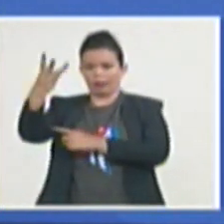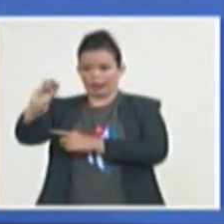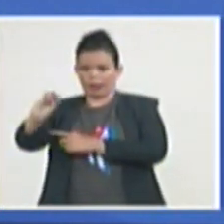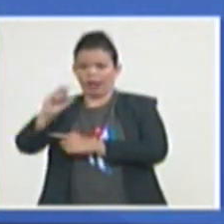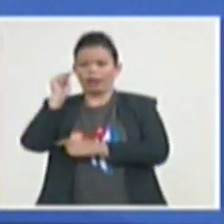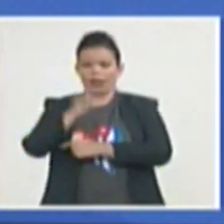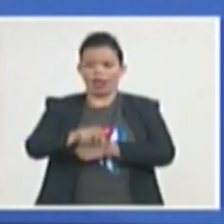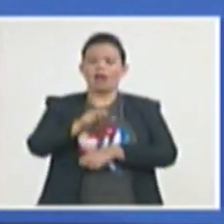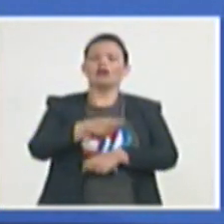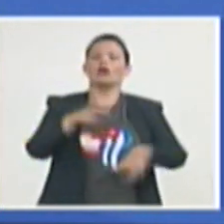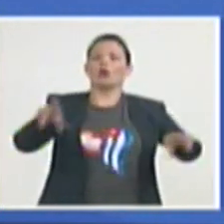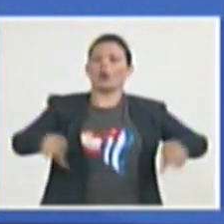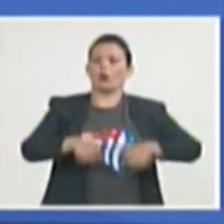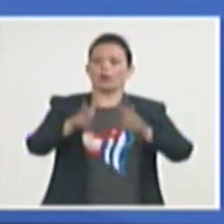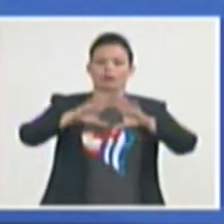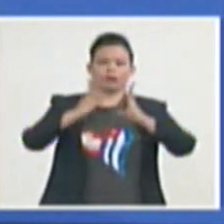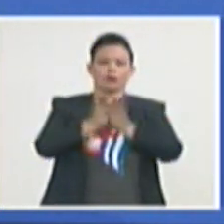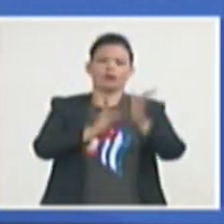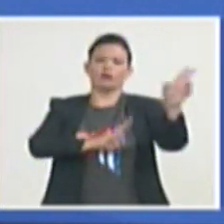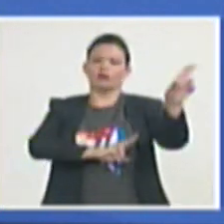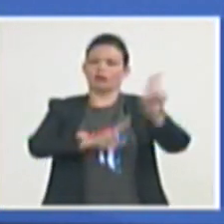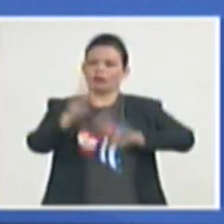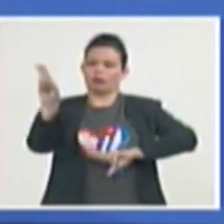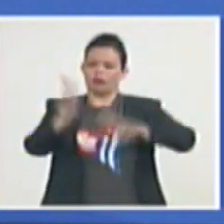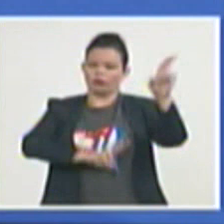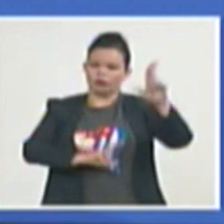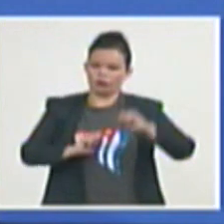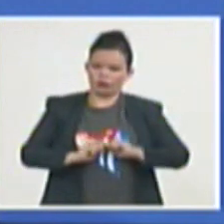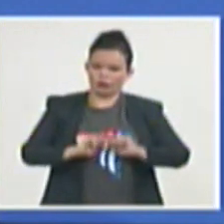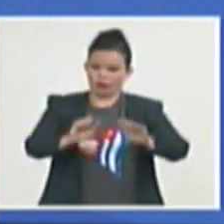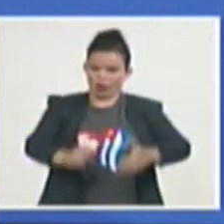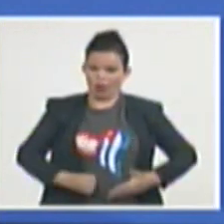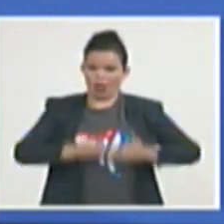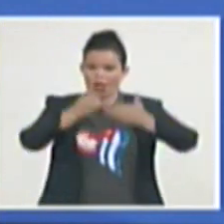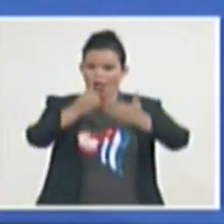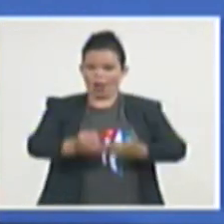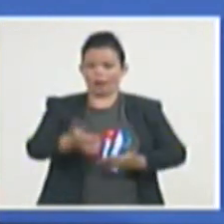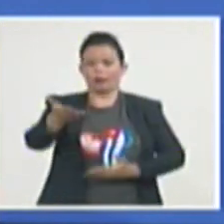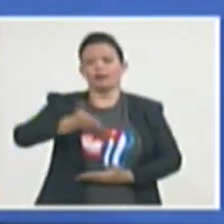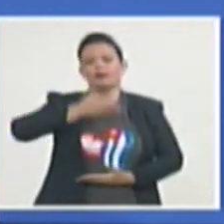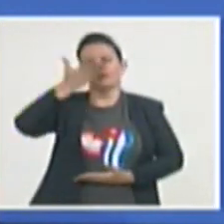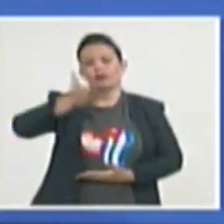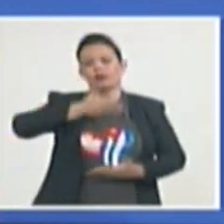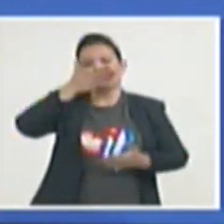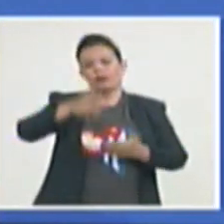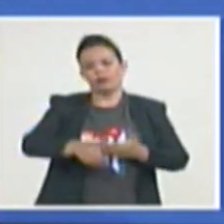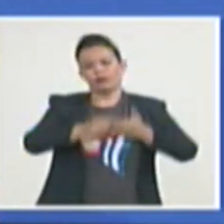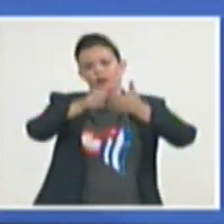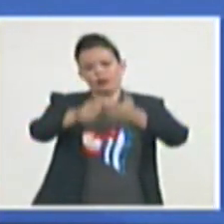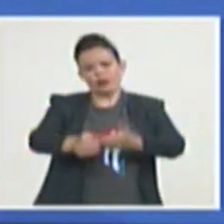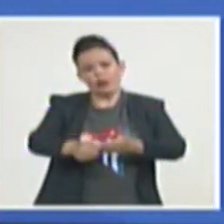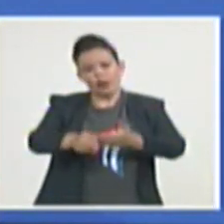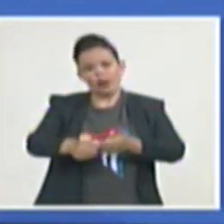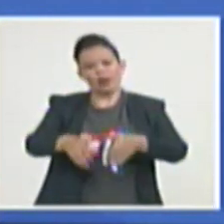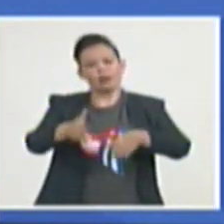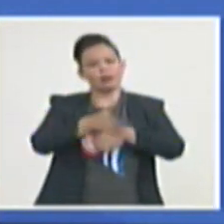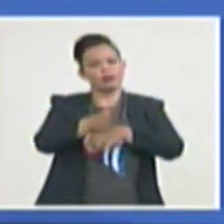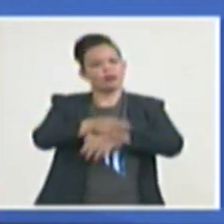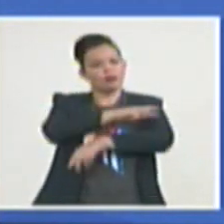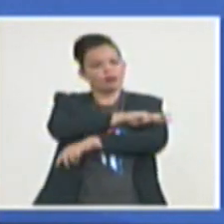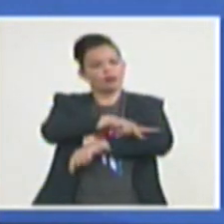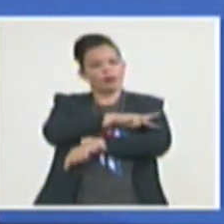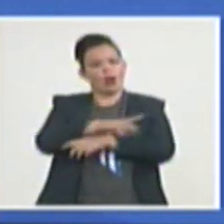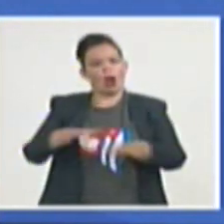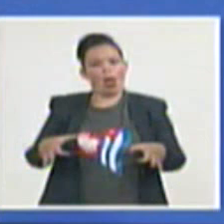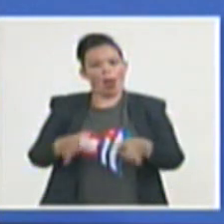París y la trayectoria de Samoa. Apoyamos la declaración de líderes de la Alianza de Pequeños Estados Insulares que guiará a